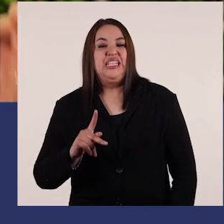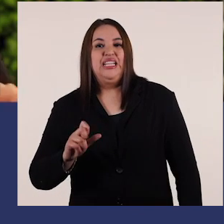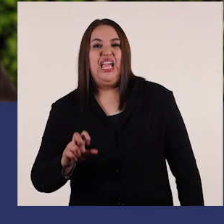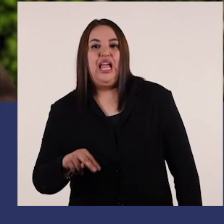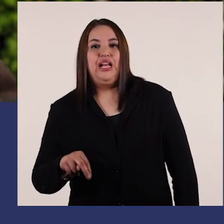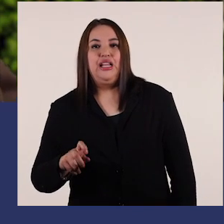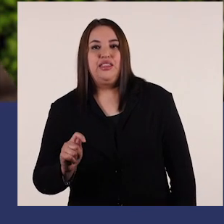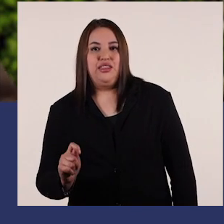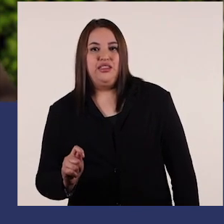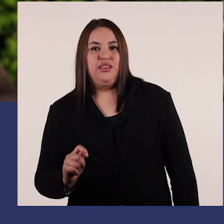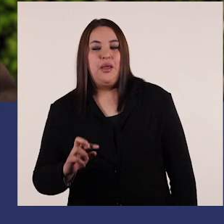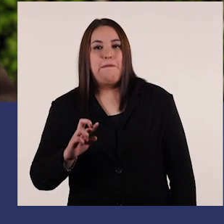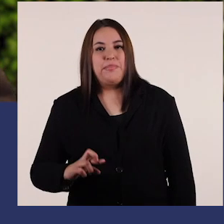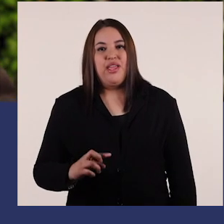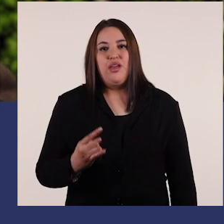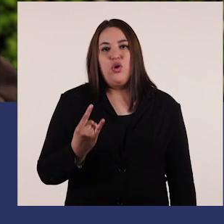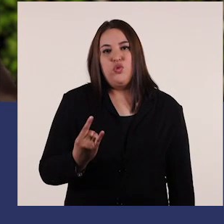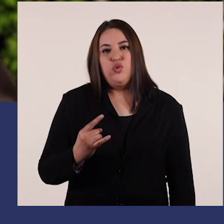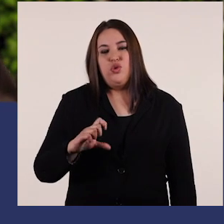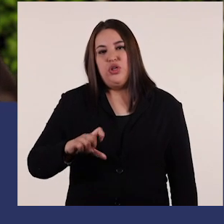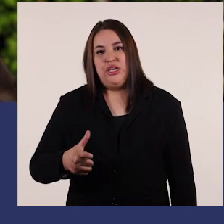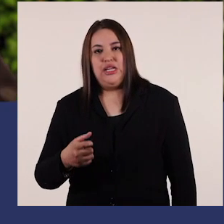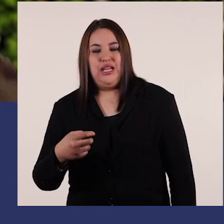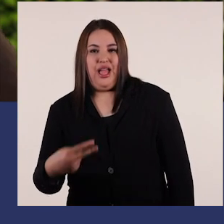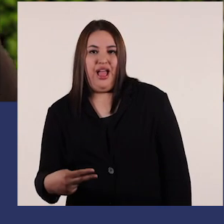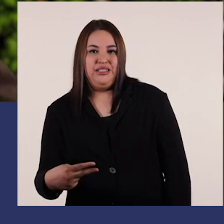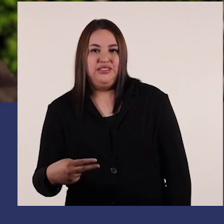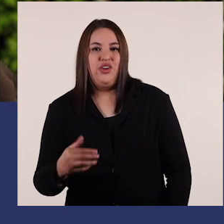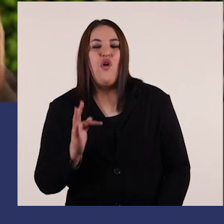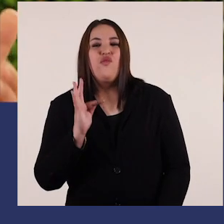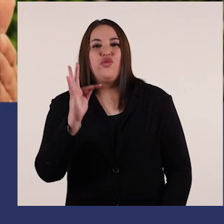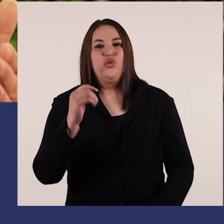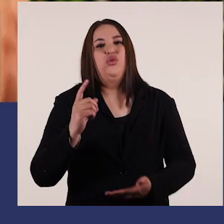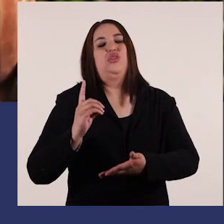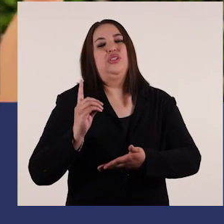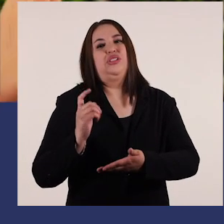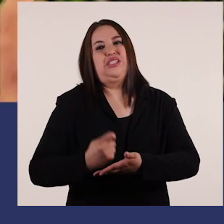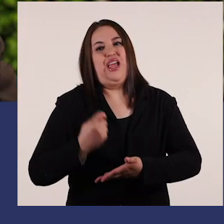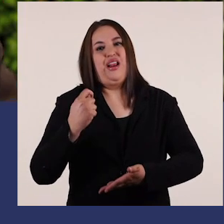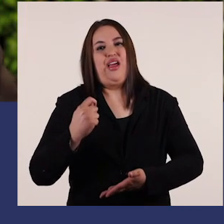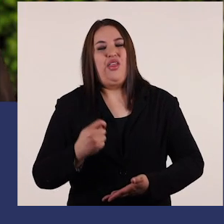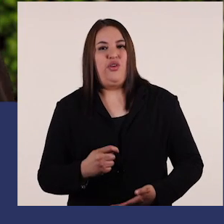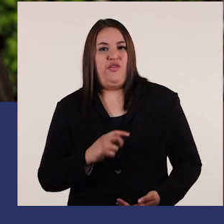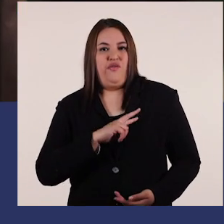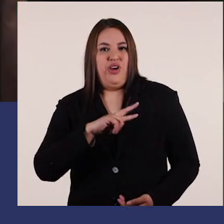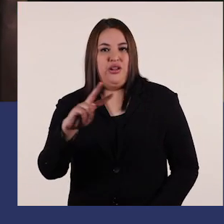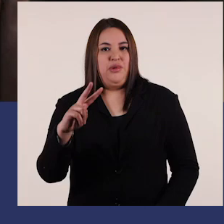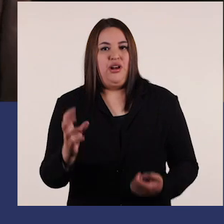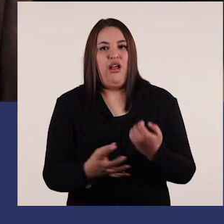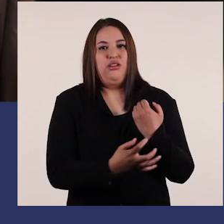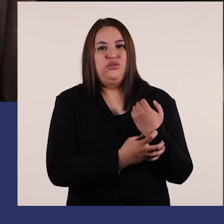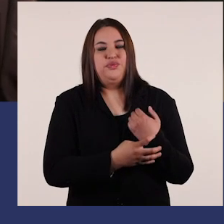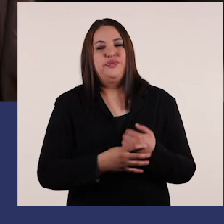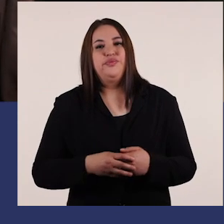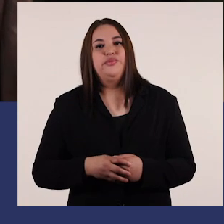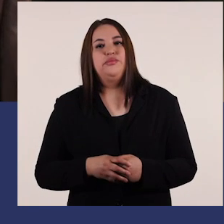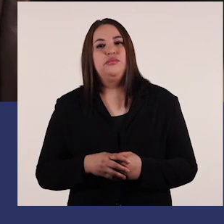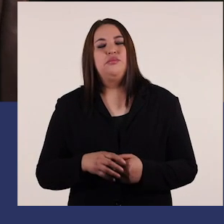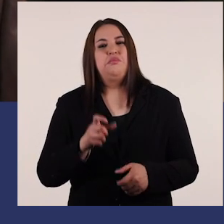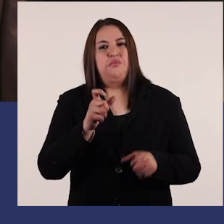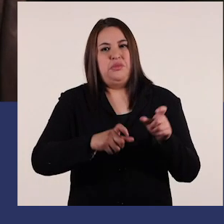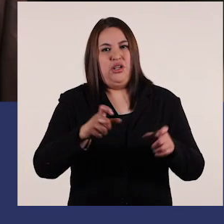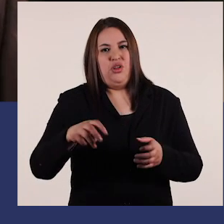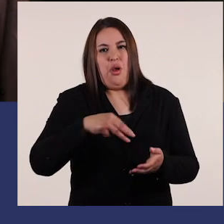P-U-G-H. Tu futuro senador por la región de Valparaíso. La gente del Maule